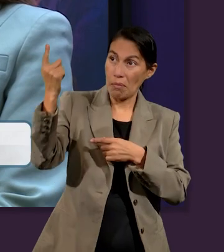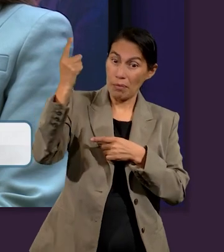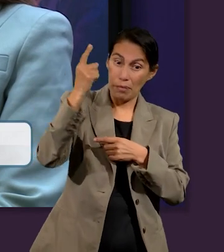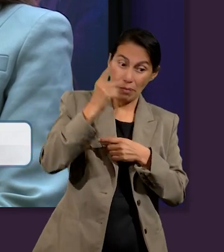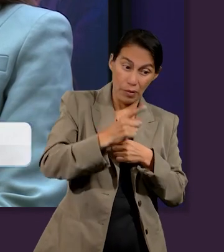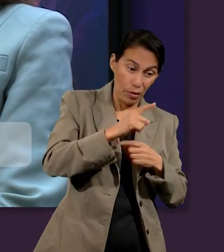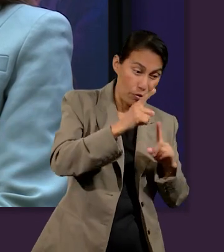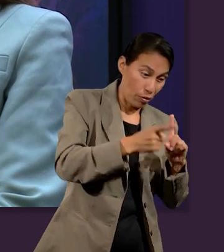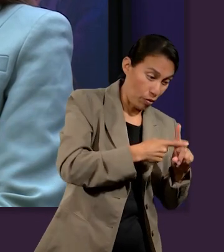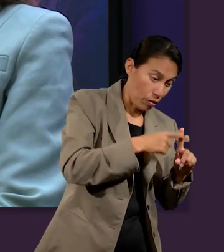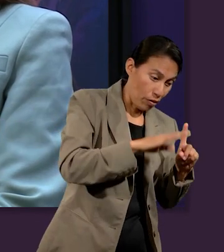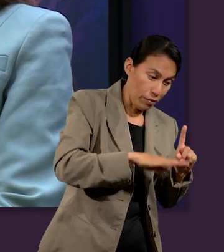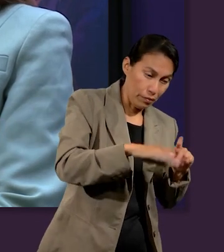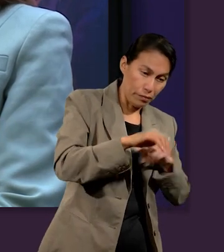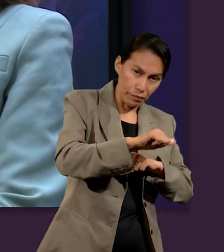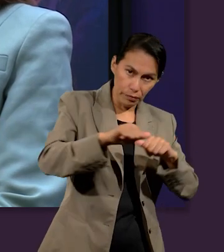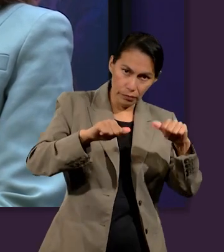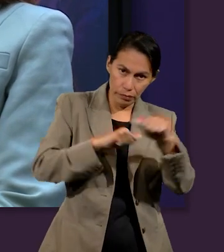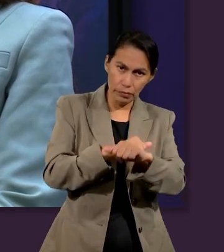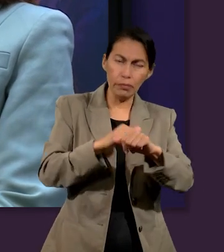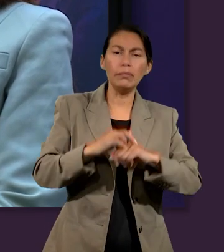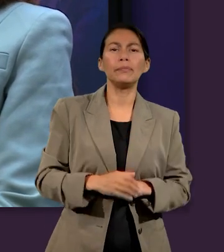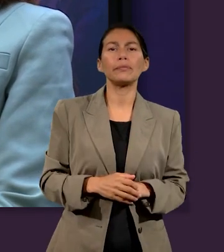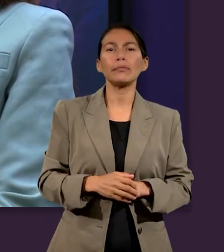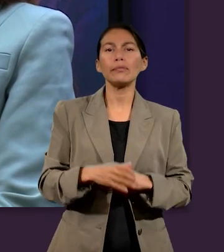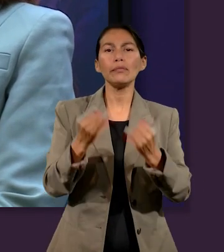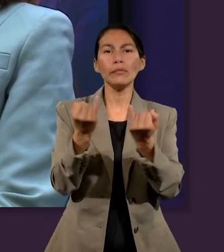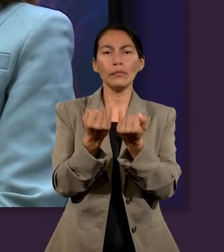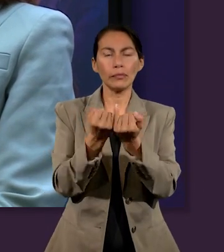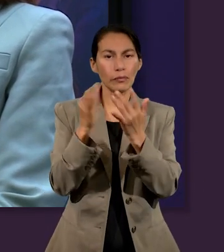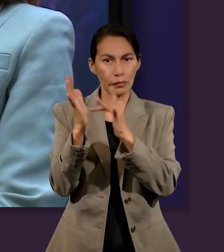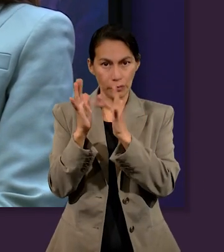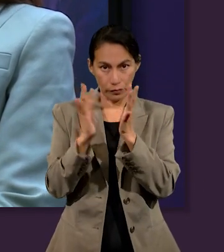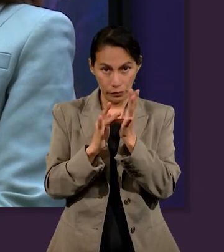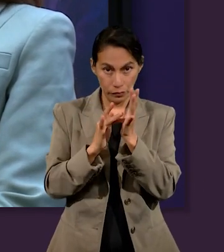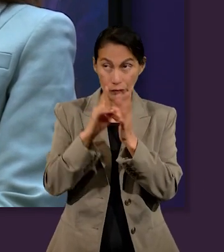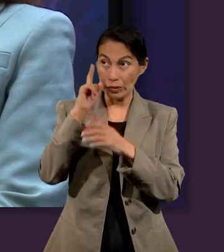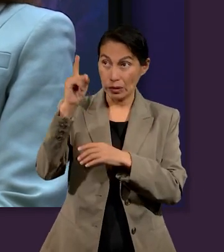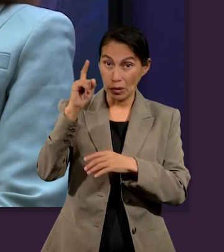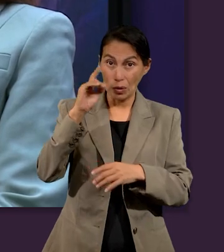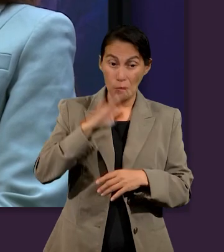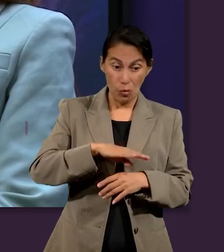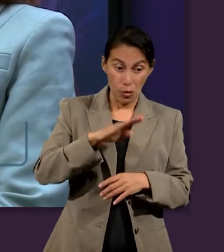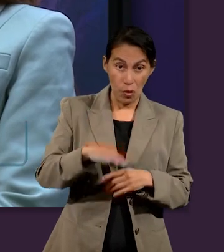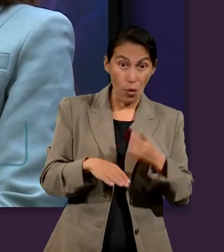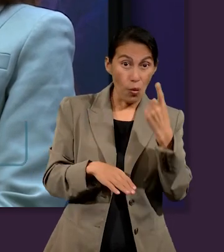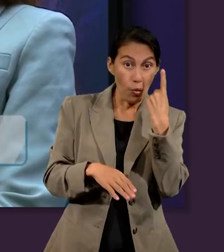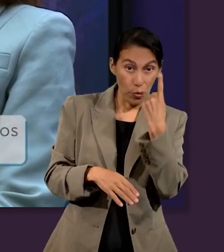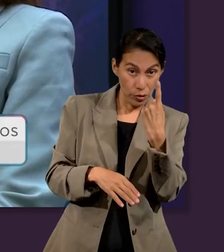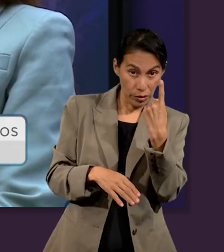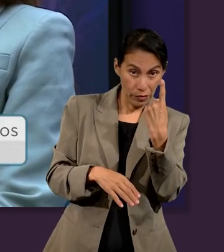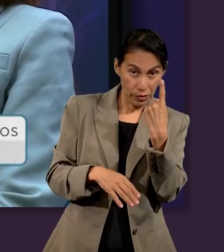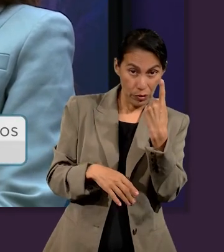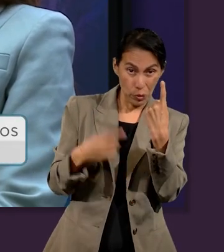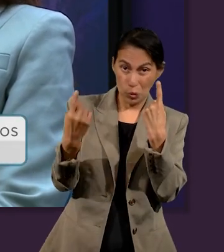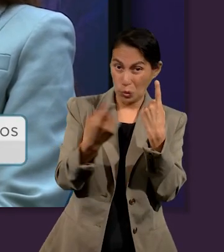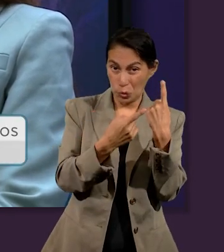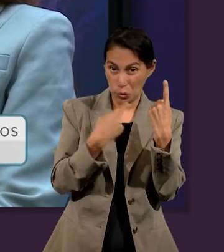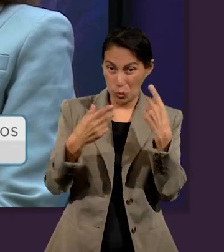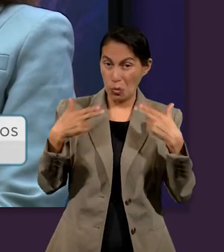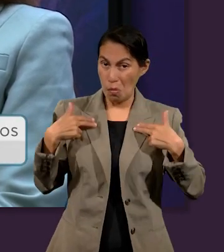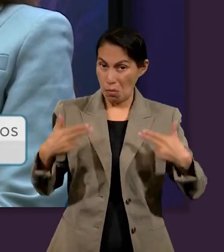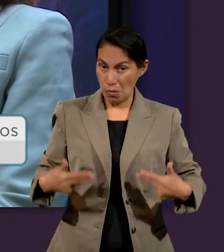vez para llevar los pecados de muchos. Quiere decir que así como Jesús murió una sola vez,